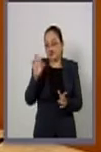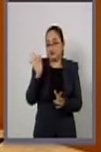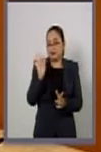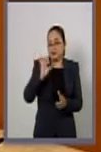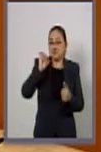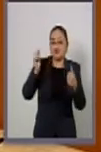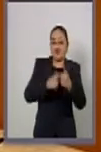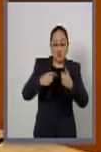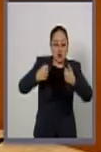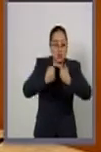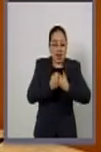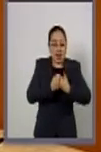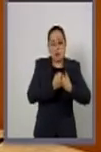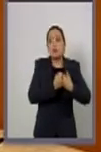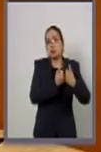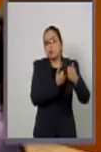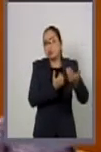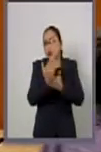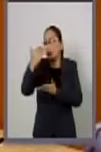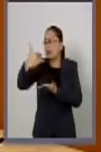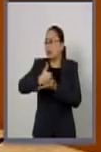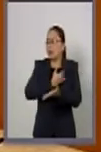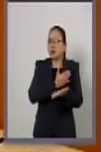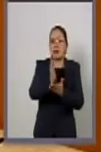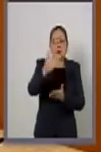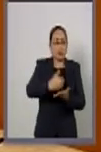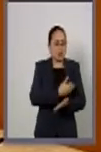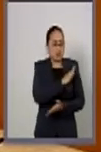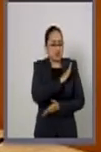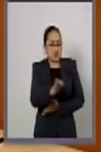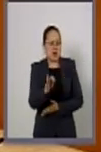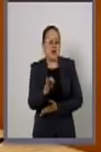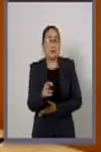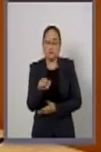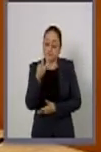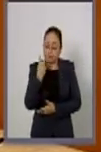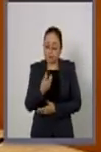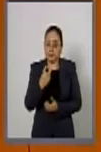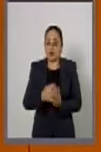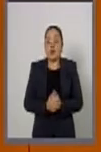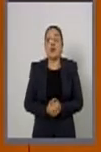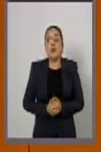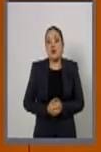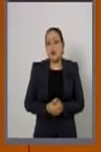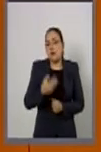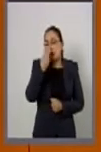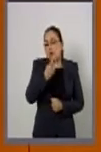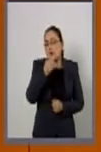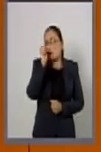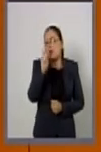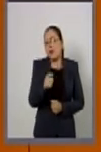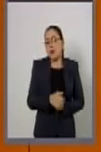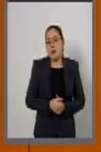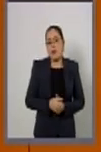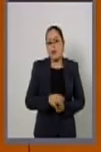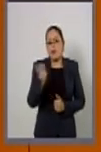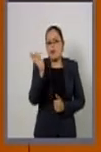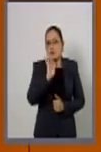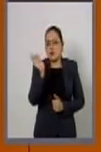transfronterizos de combustible gastado y desechos radioactivos, lo que abre la posibilidad